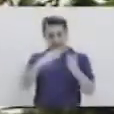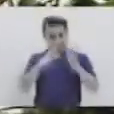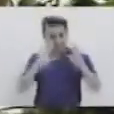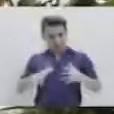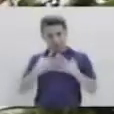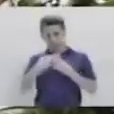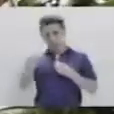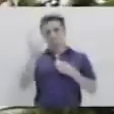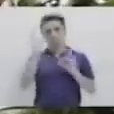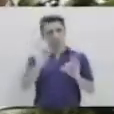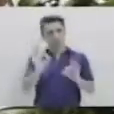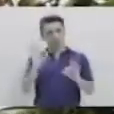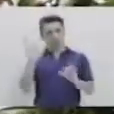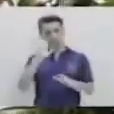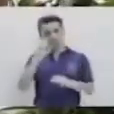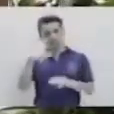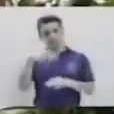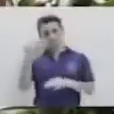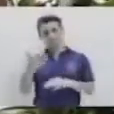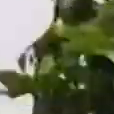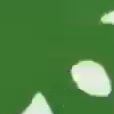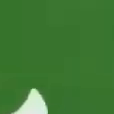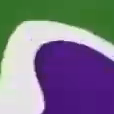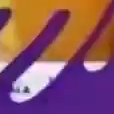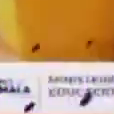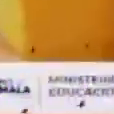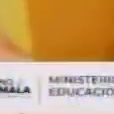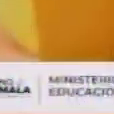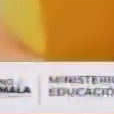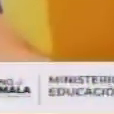Quédate en casa y juntos saldremos adelante. Hasta la próxima.